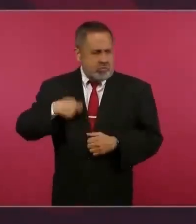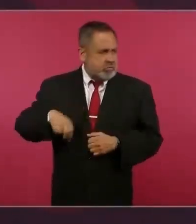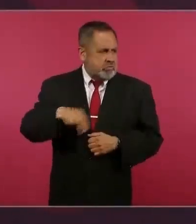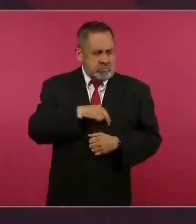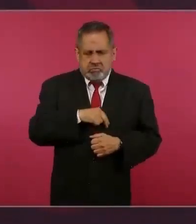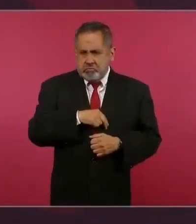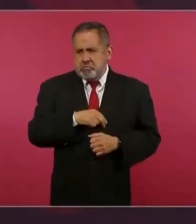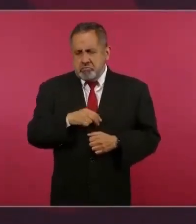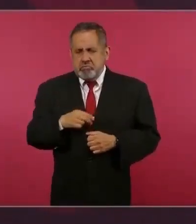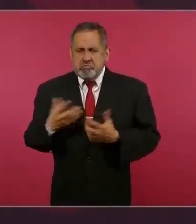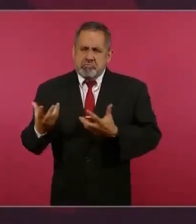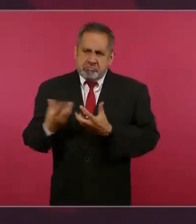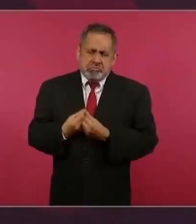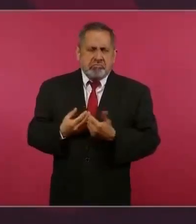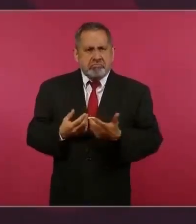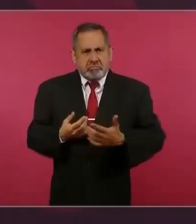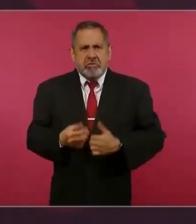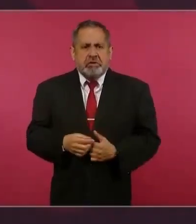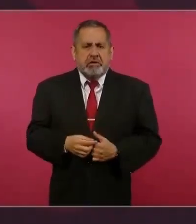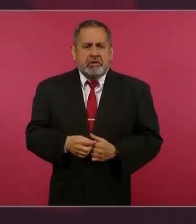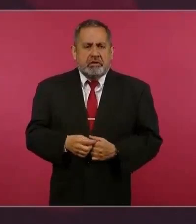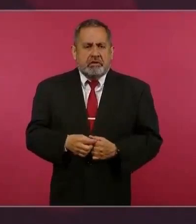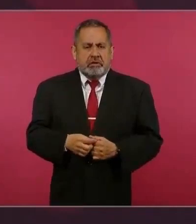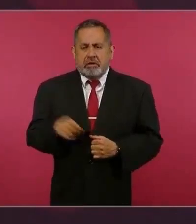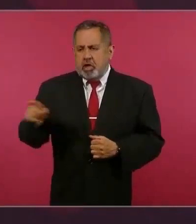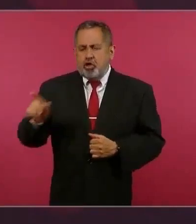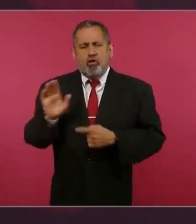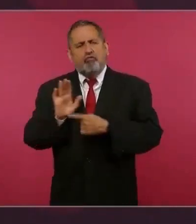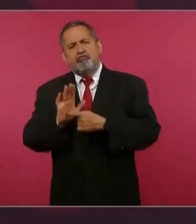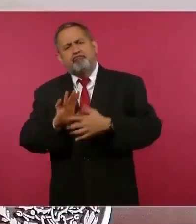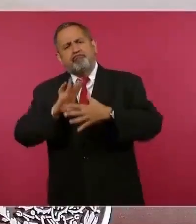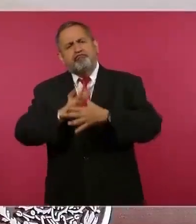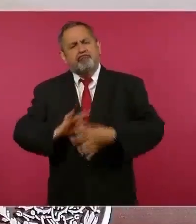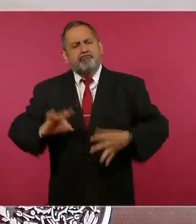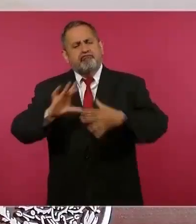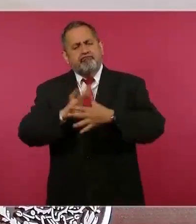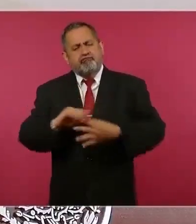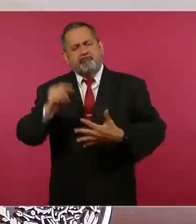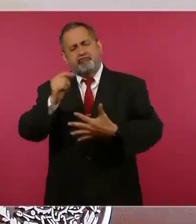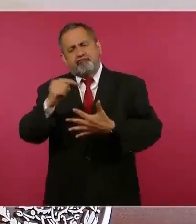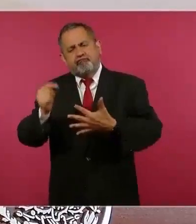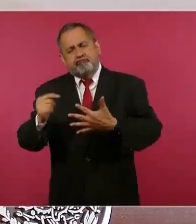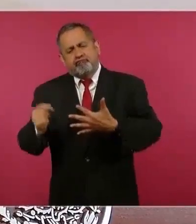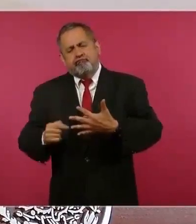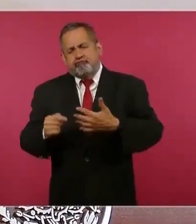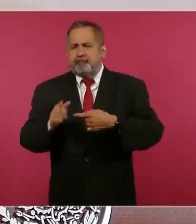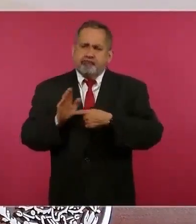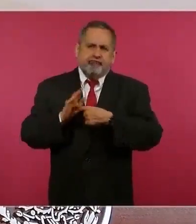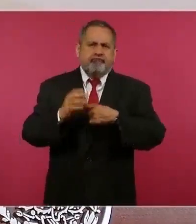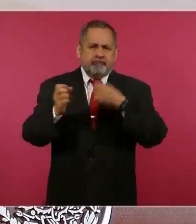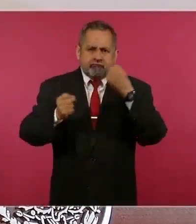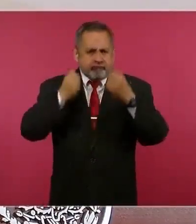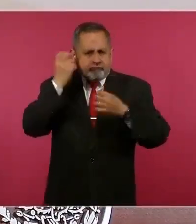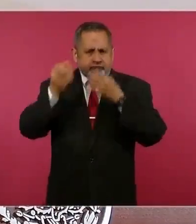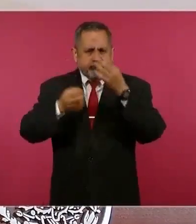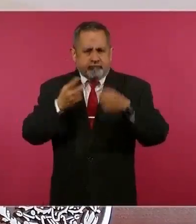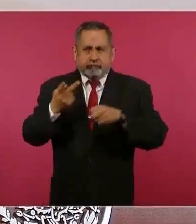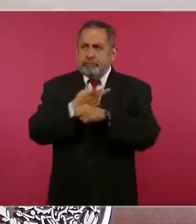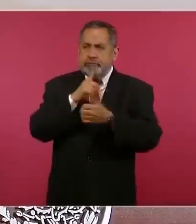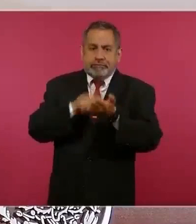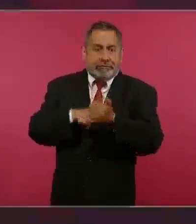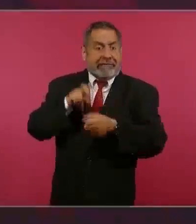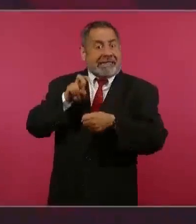que ellos expongan sobre lo sucedido